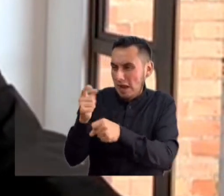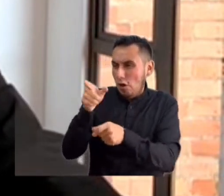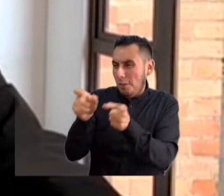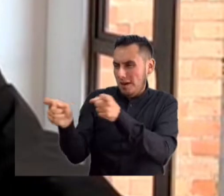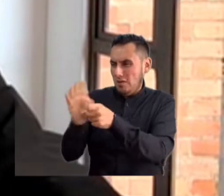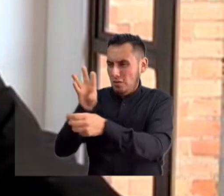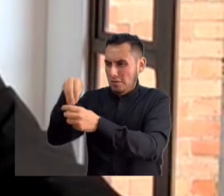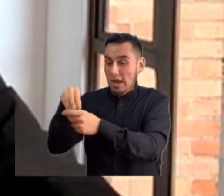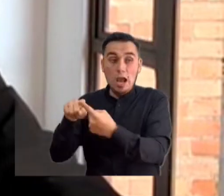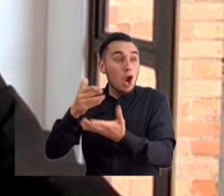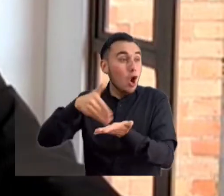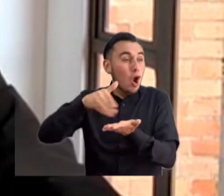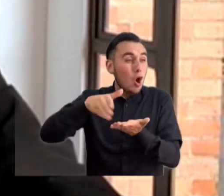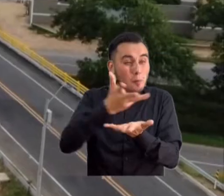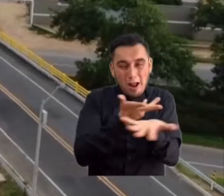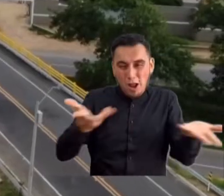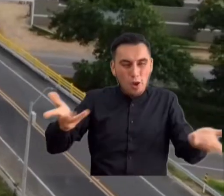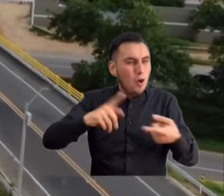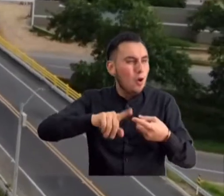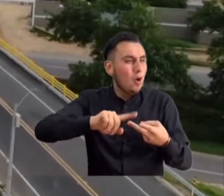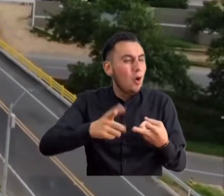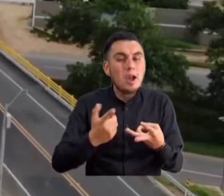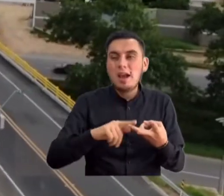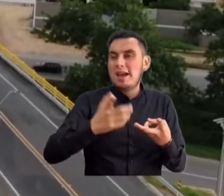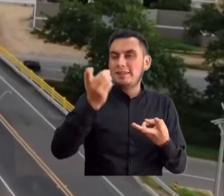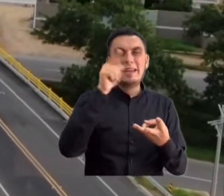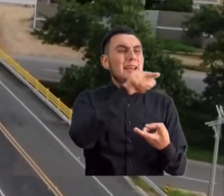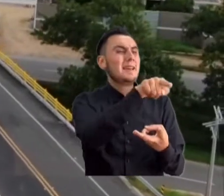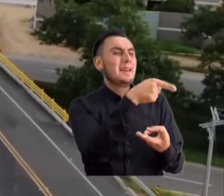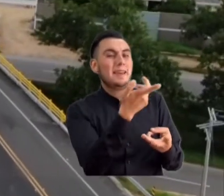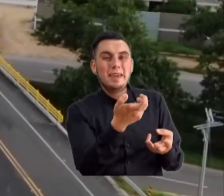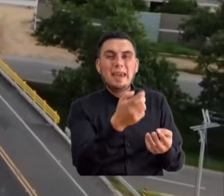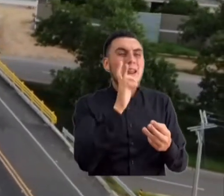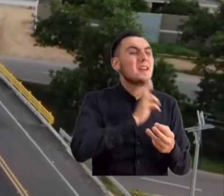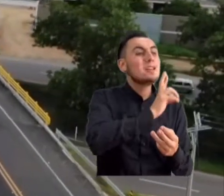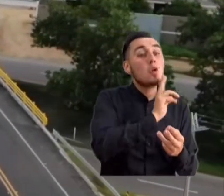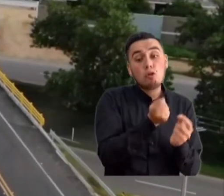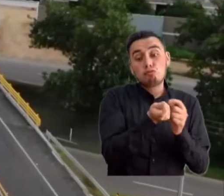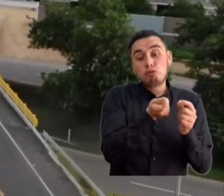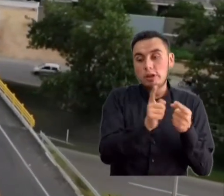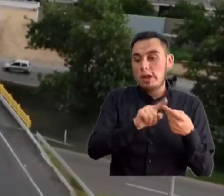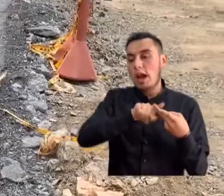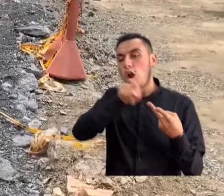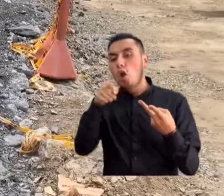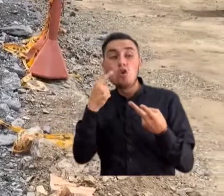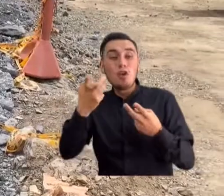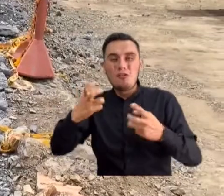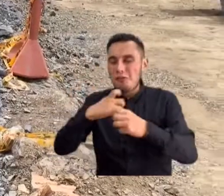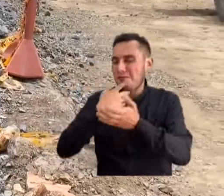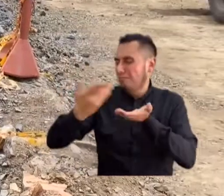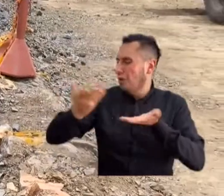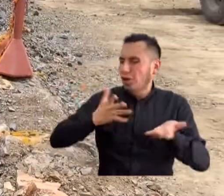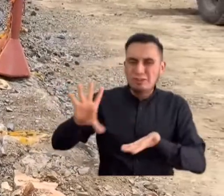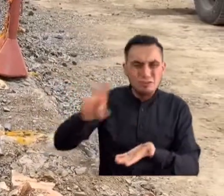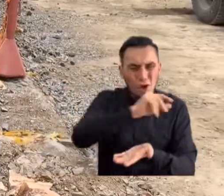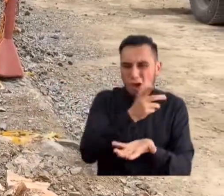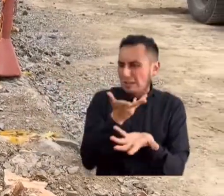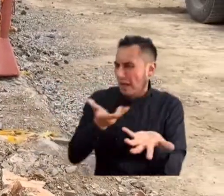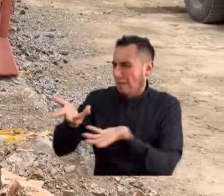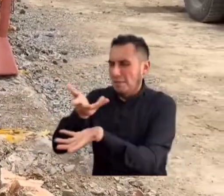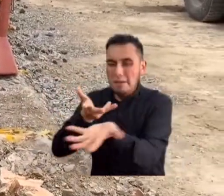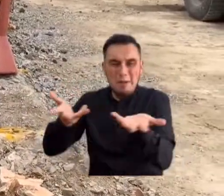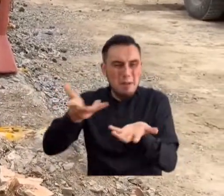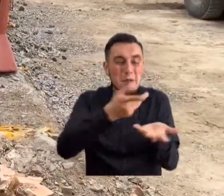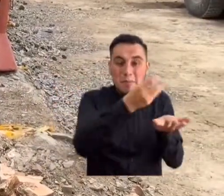genera mano de obra, se compran materiales, la señora de los restaurantes, el señor de las ferreterías, toda